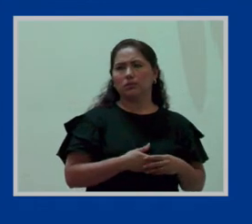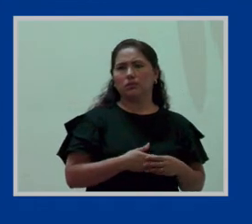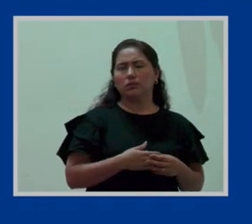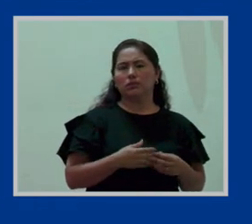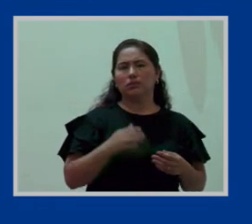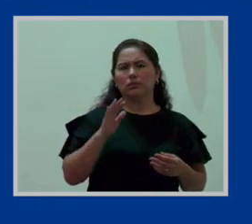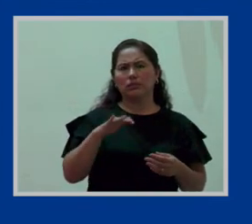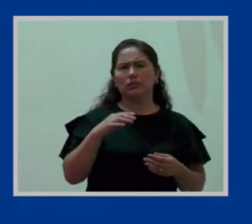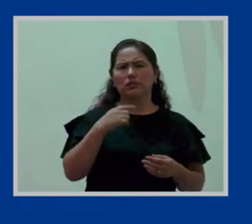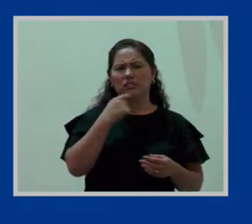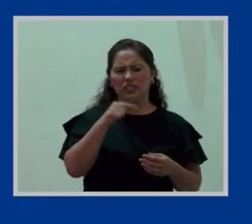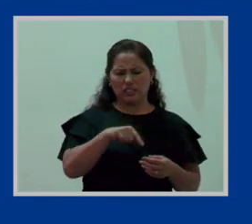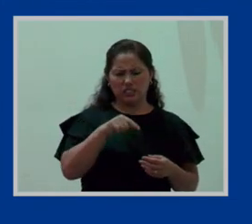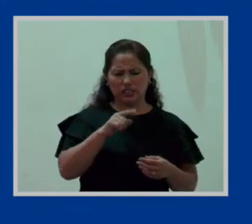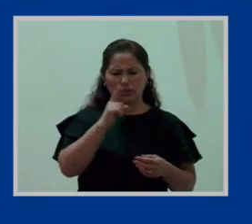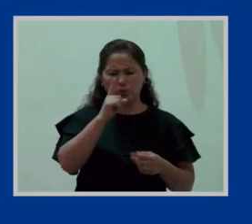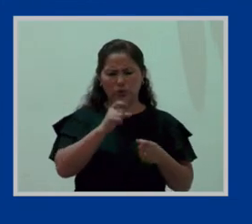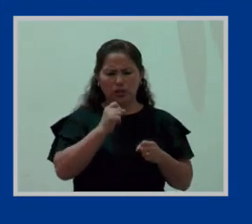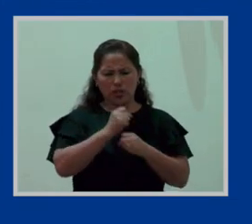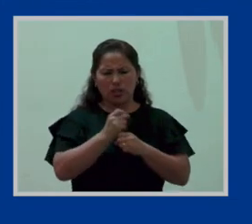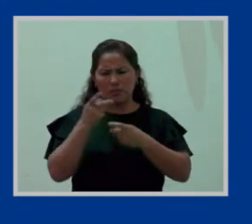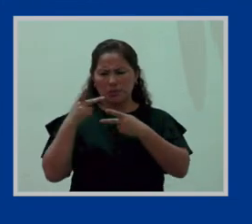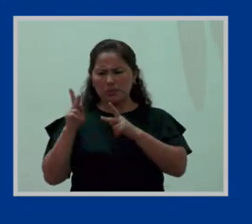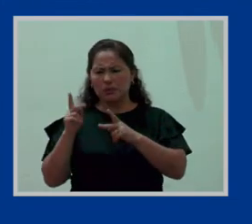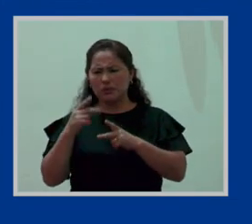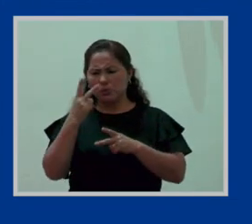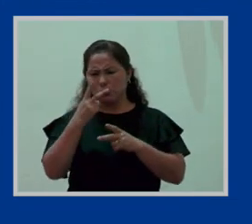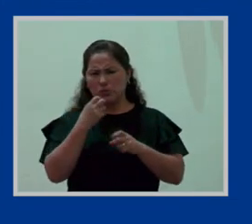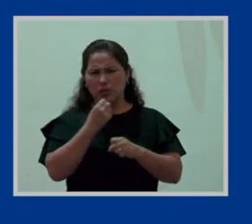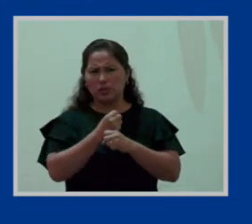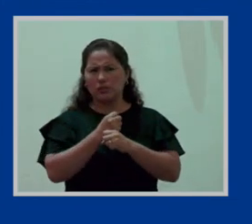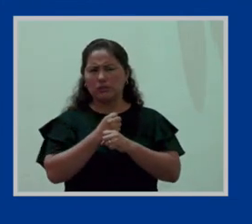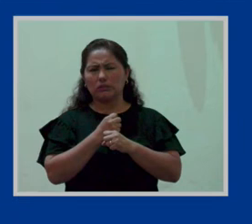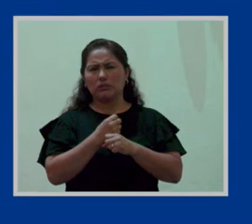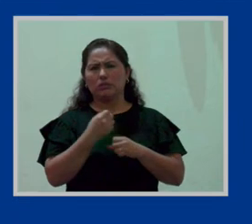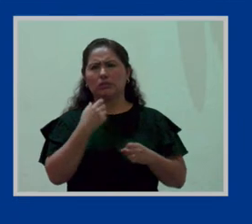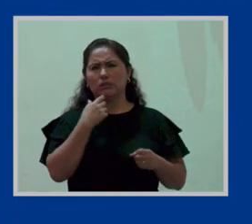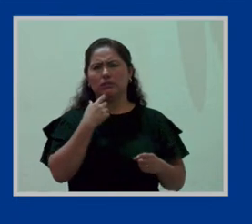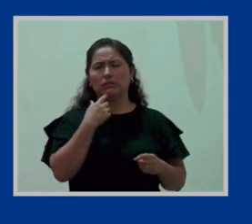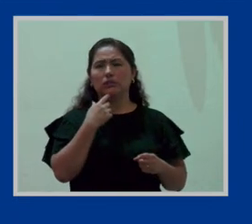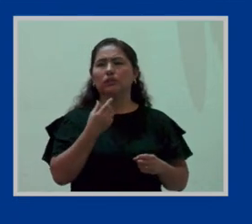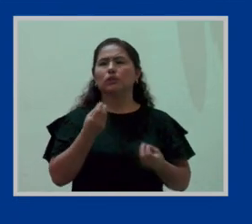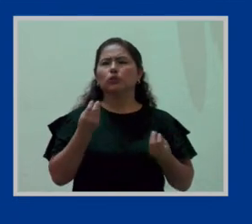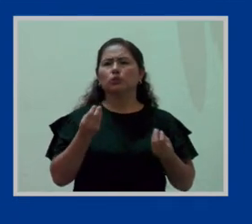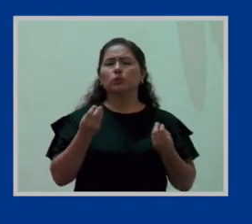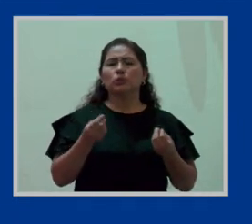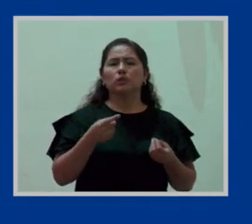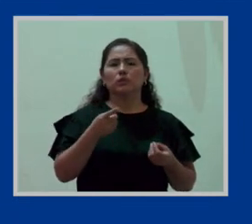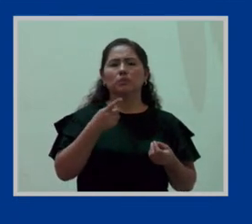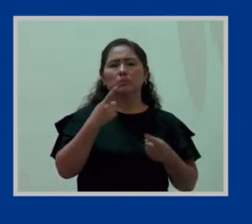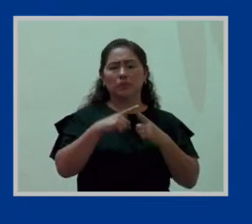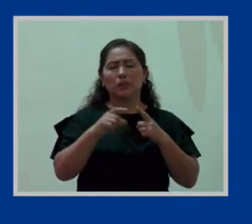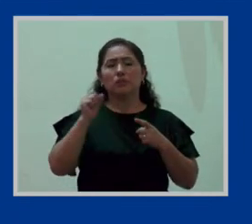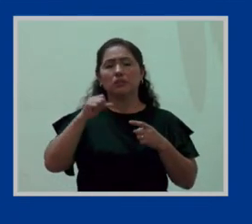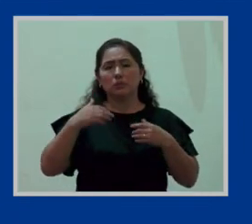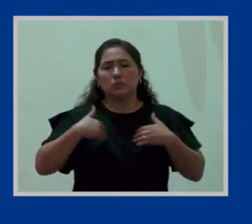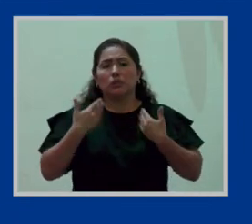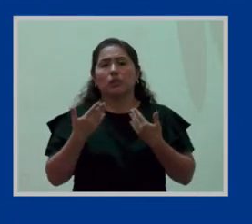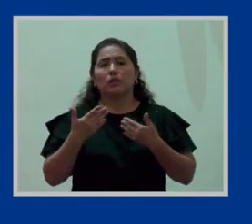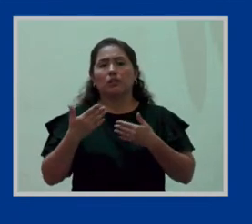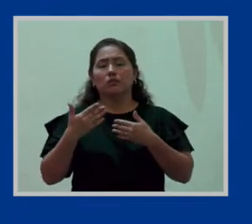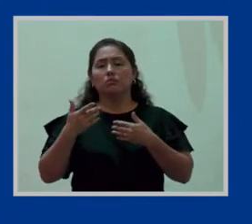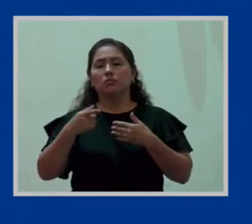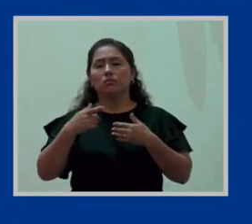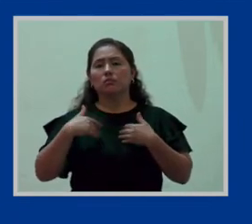permiso, dice, solamente un año, ya llegaremos ahí. Y felizmente nos va a ser muy fácil, porque ya adelantaron los